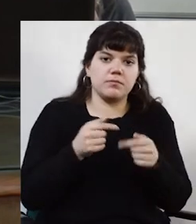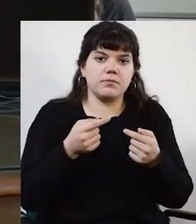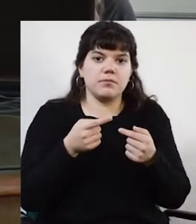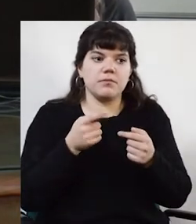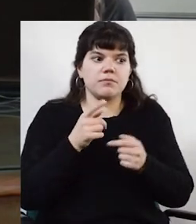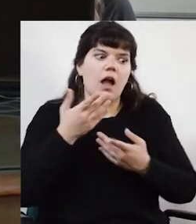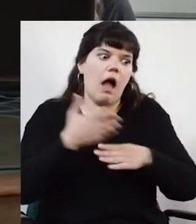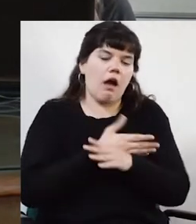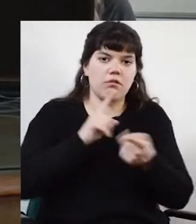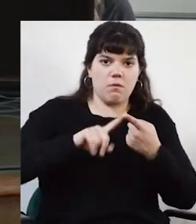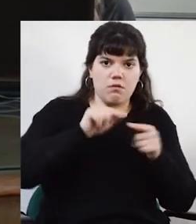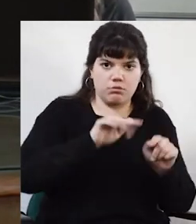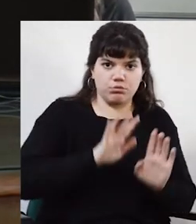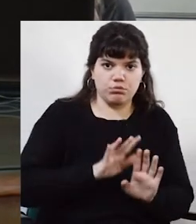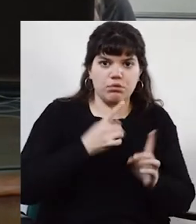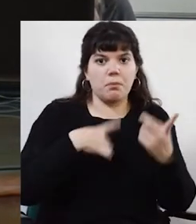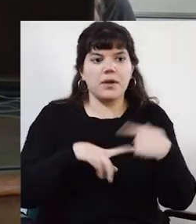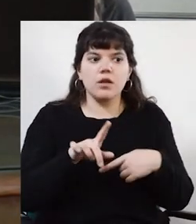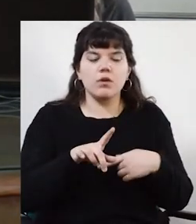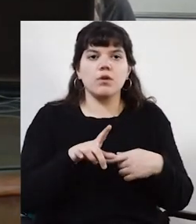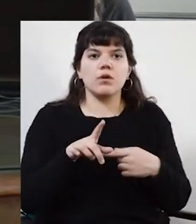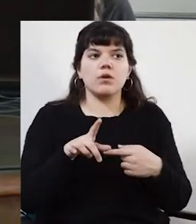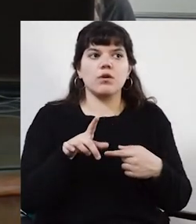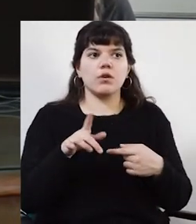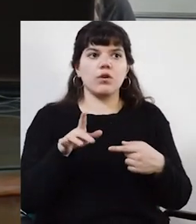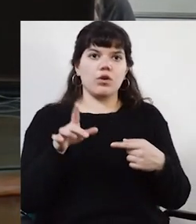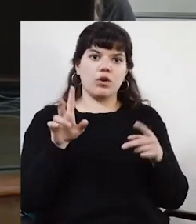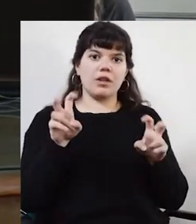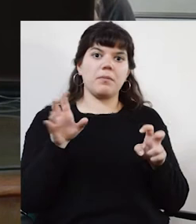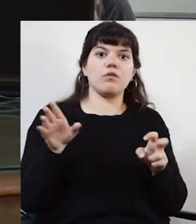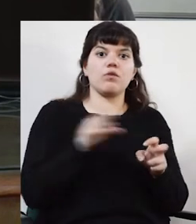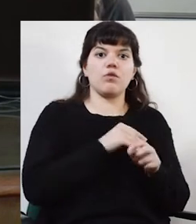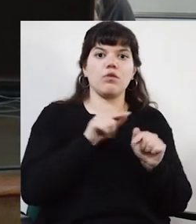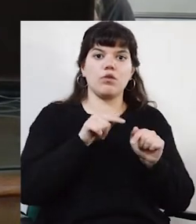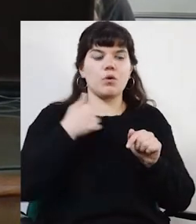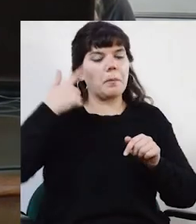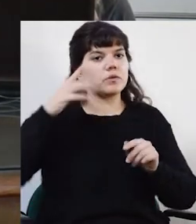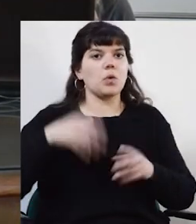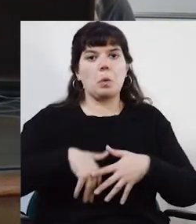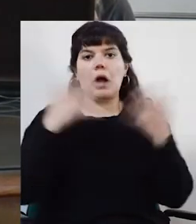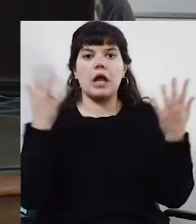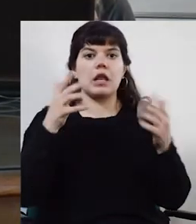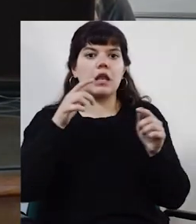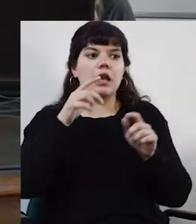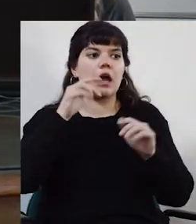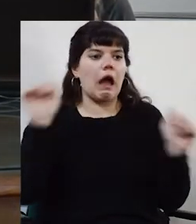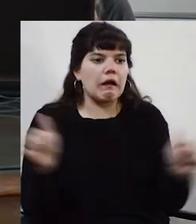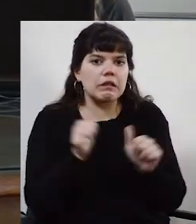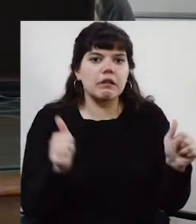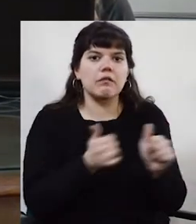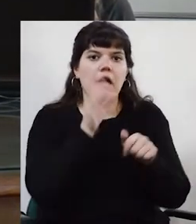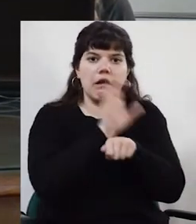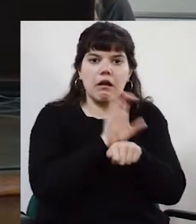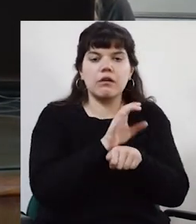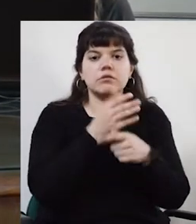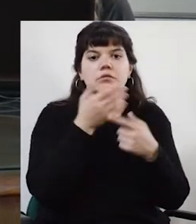haya acuerdo con eso, pero, con toda honestidad, me parece que cualquiera de las actividades académicas